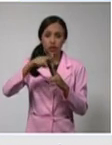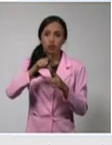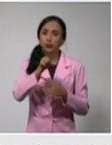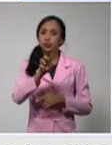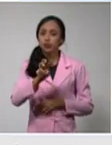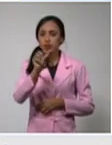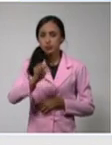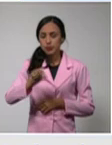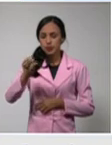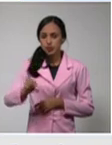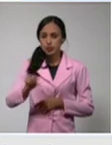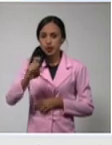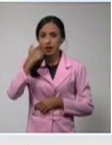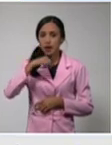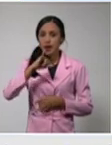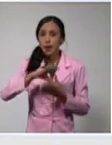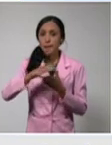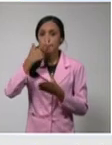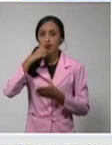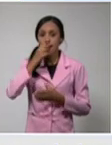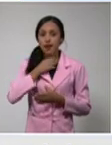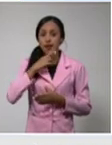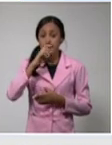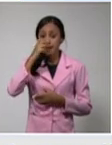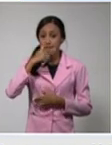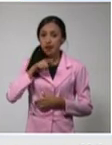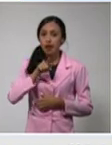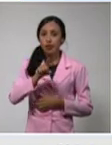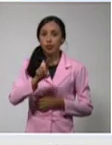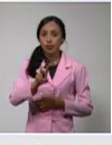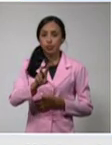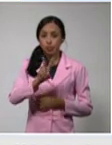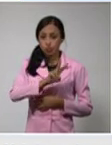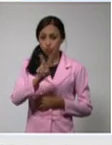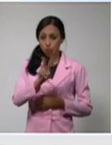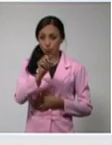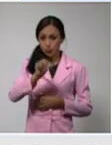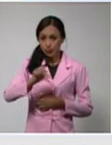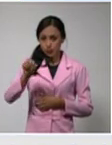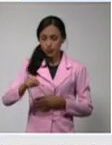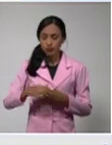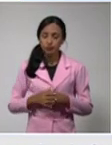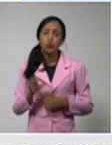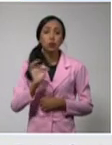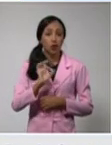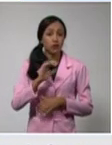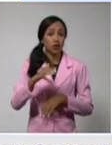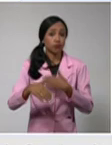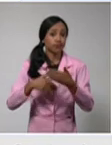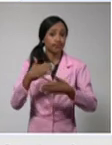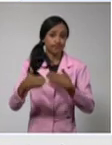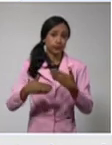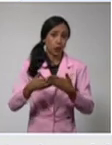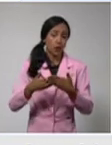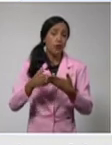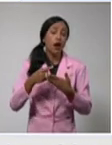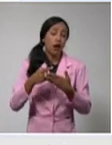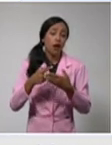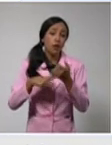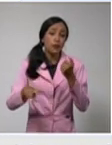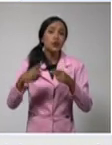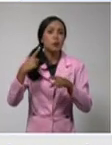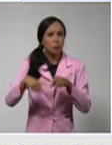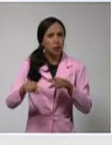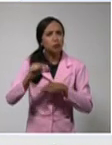Caimanera, 2. Tenemos todavía con riesgo la provincia, pero va controlando la